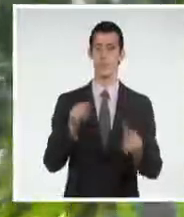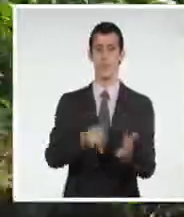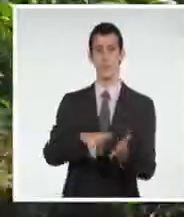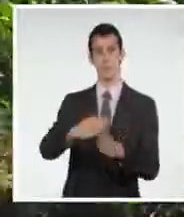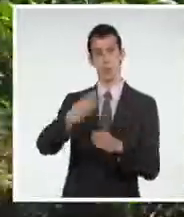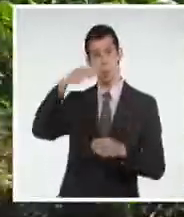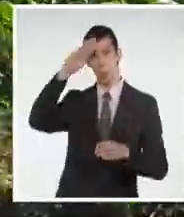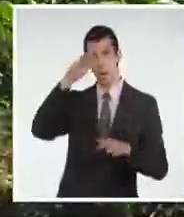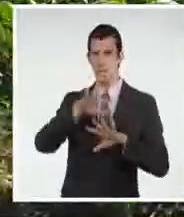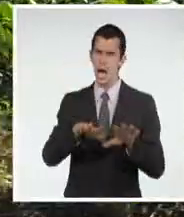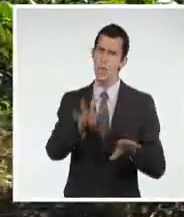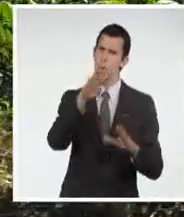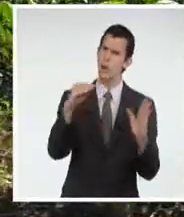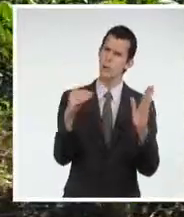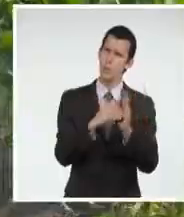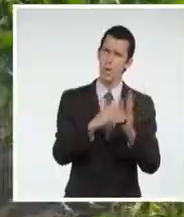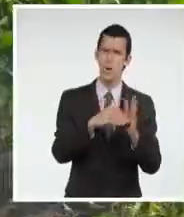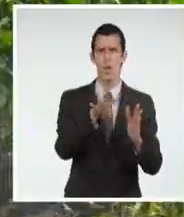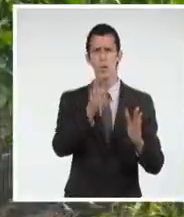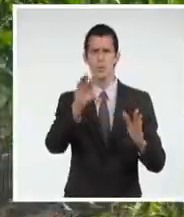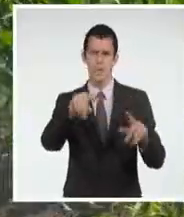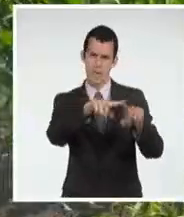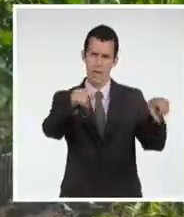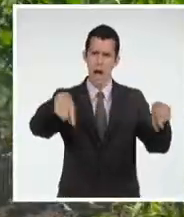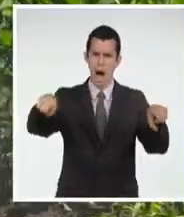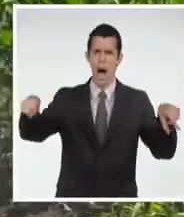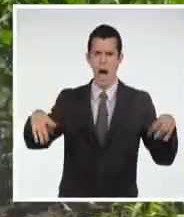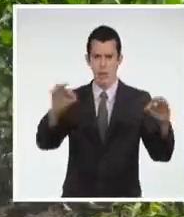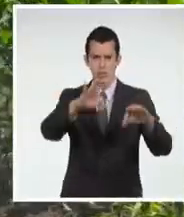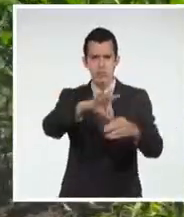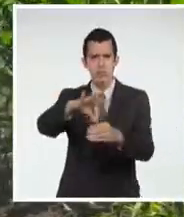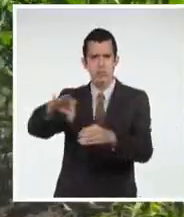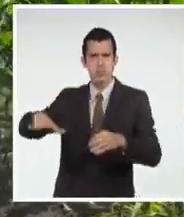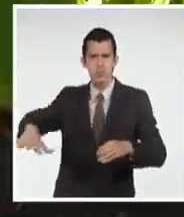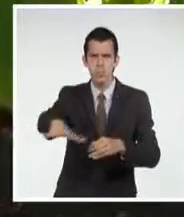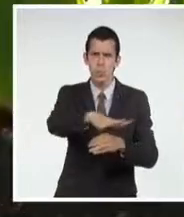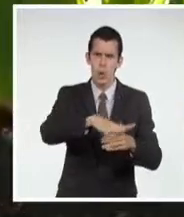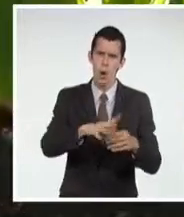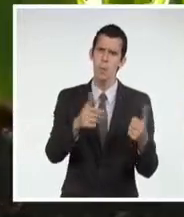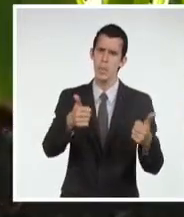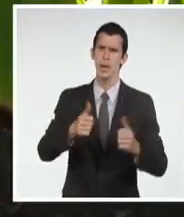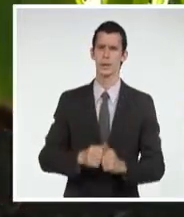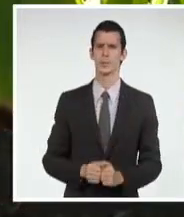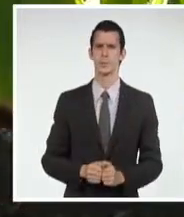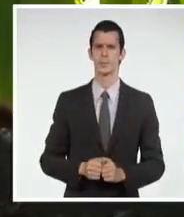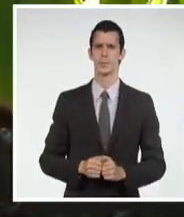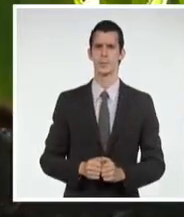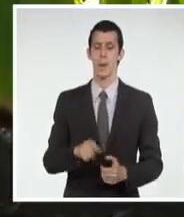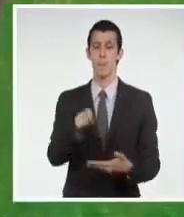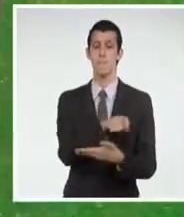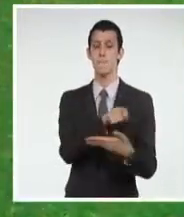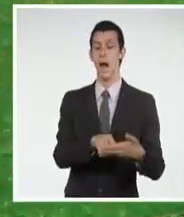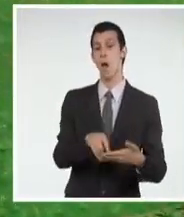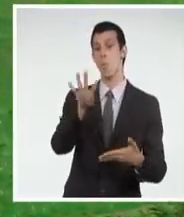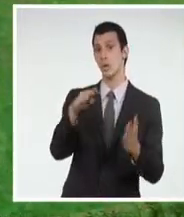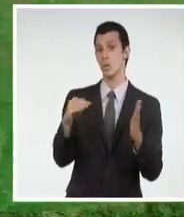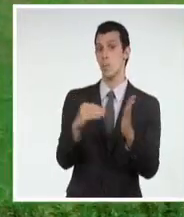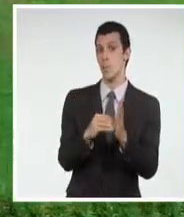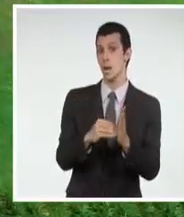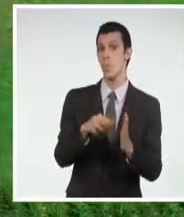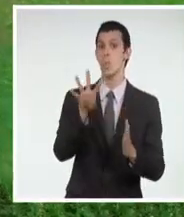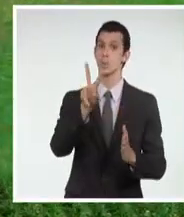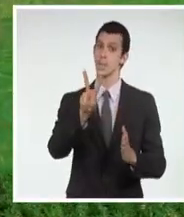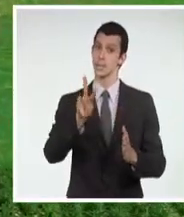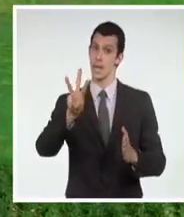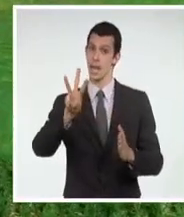listas para cosecha, muy por encima de las 39.423 que se exigieron plantar. Sin embargo,